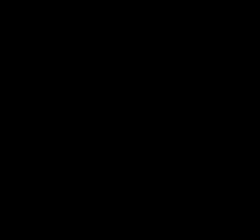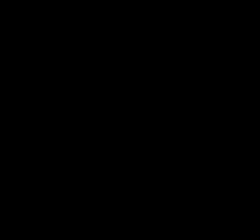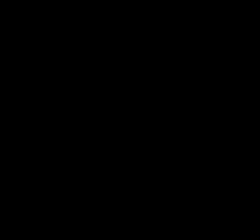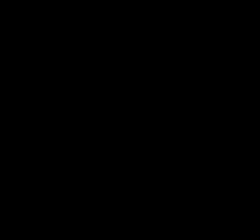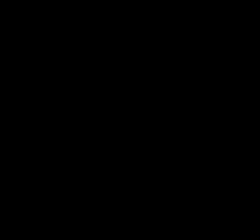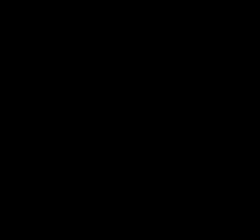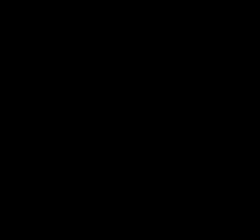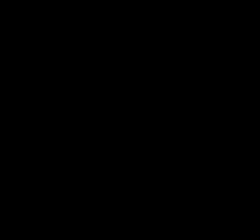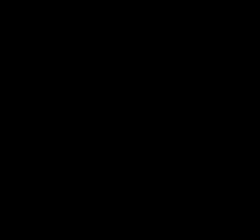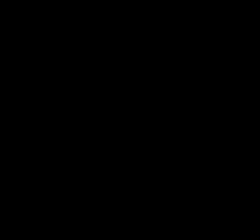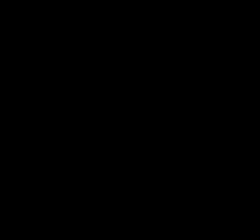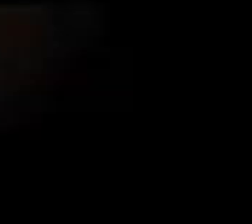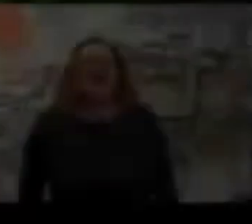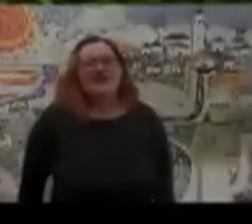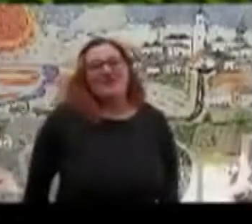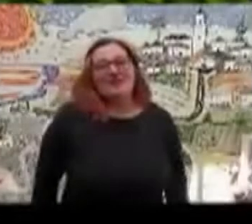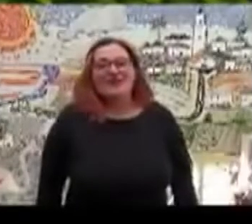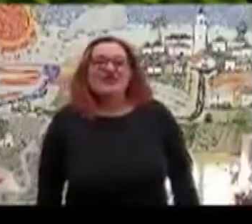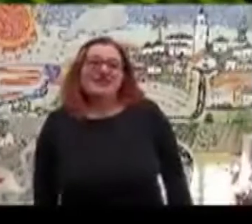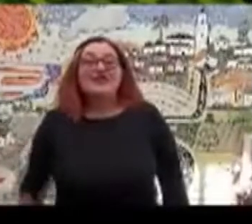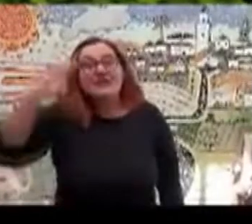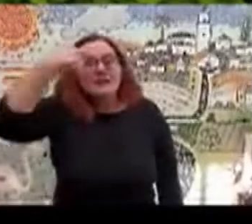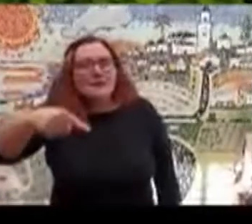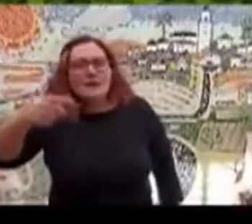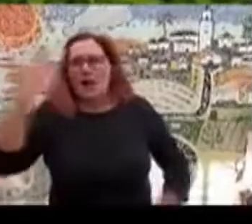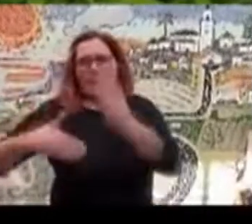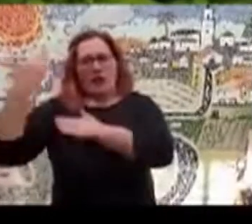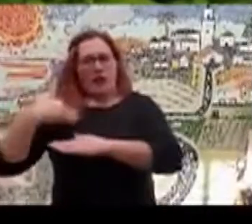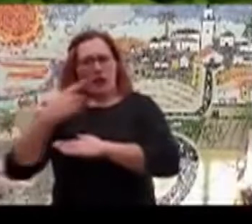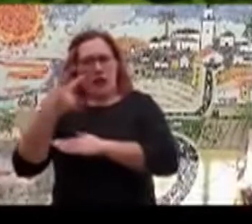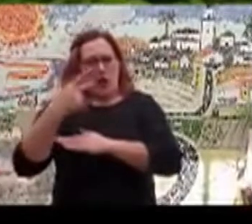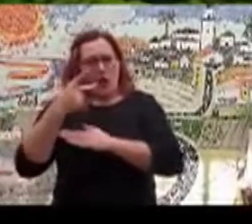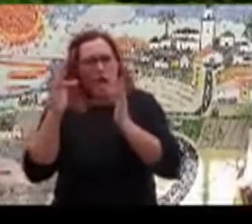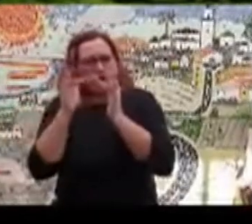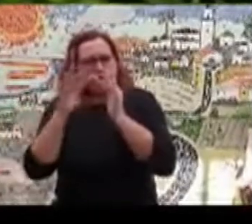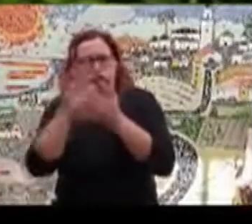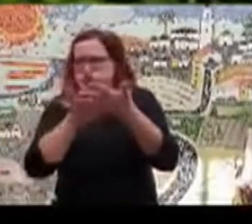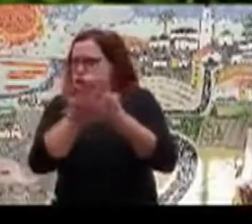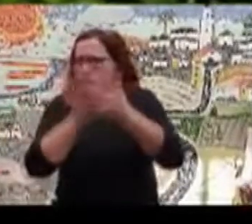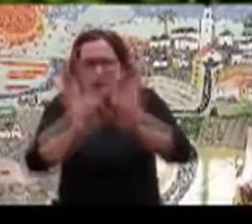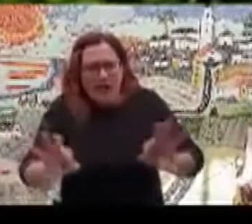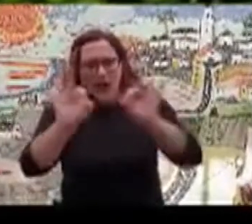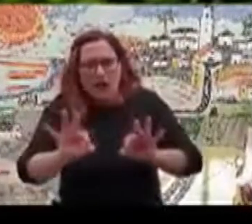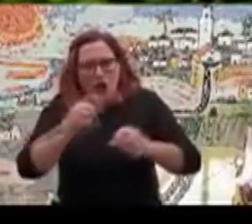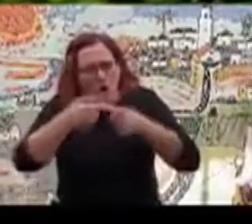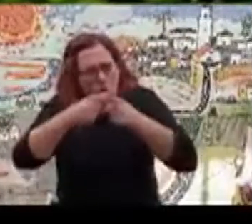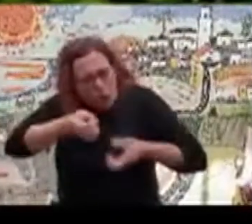como siempre por estar ahí. Nos despedimos con estas imágenes. Recuerden, no salgan de sus casas. Hasta luego.